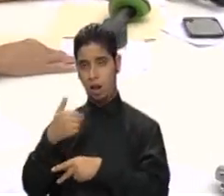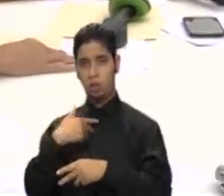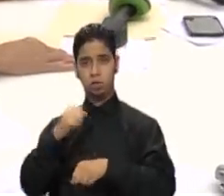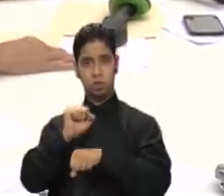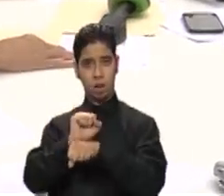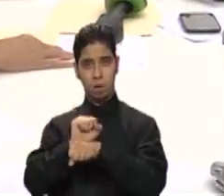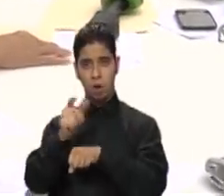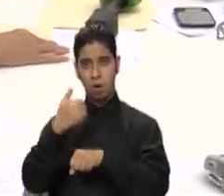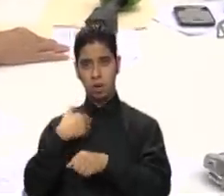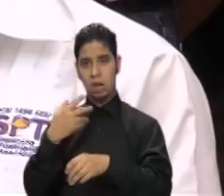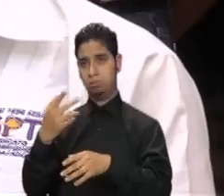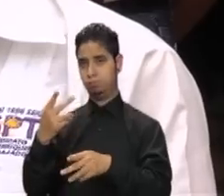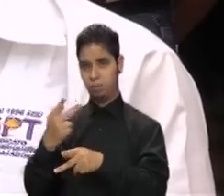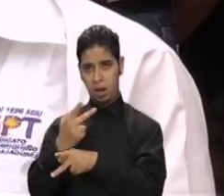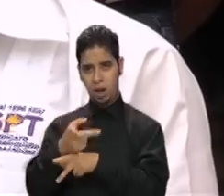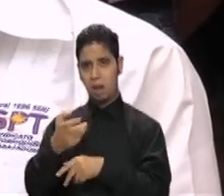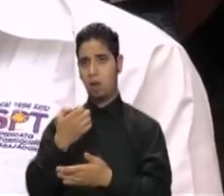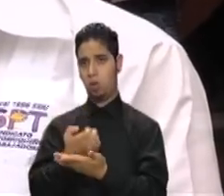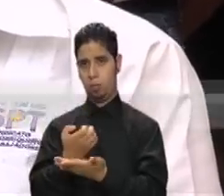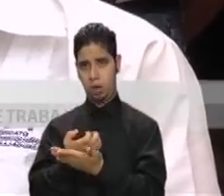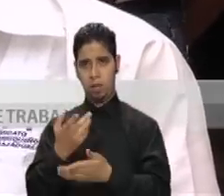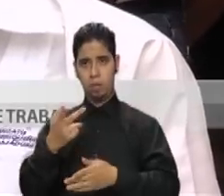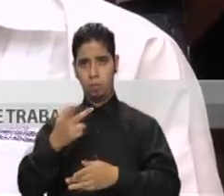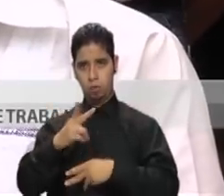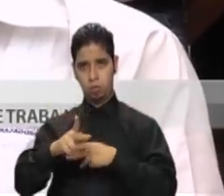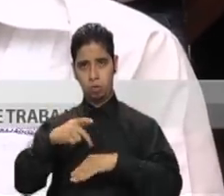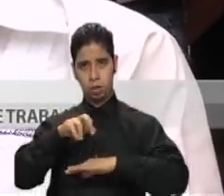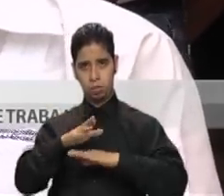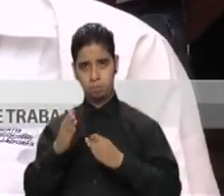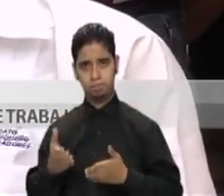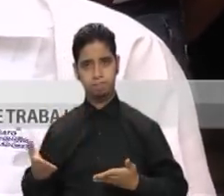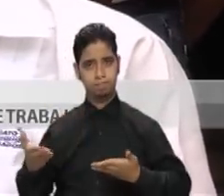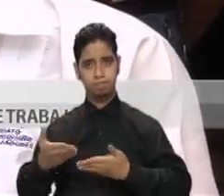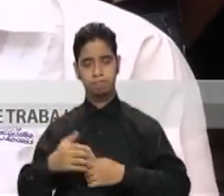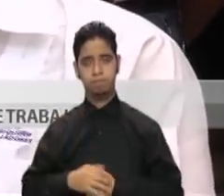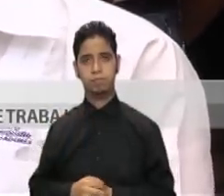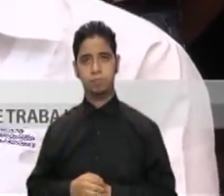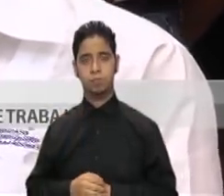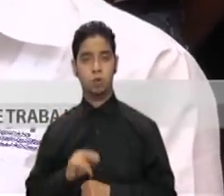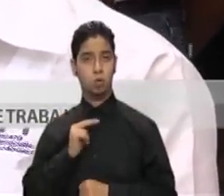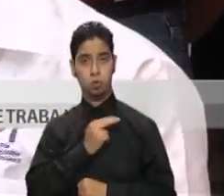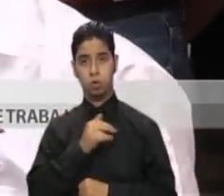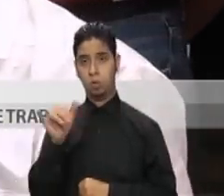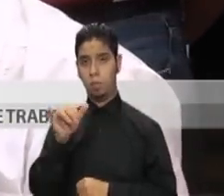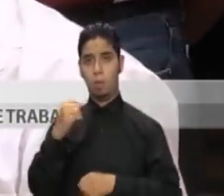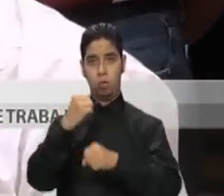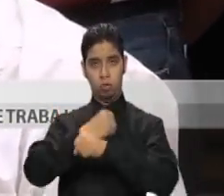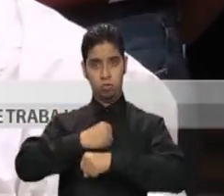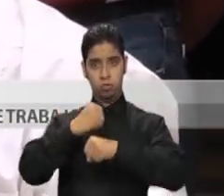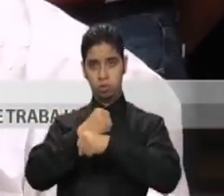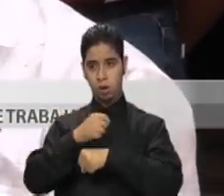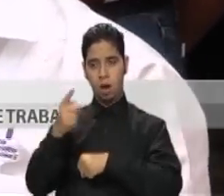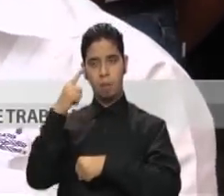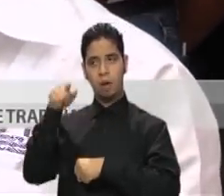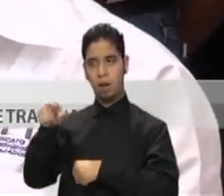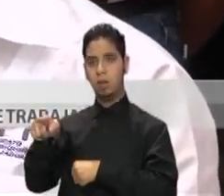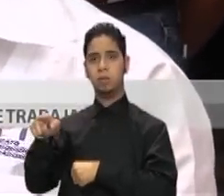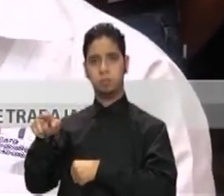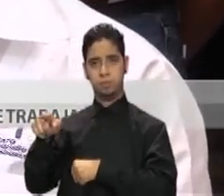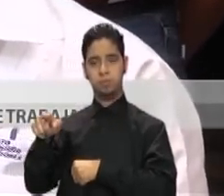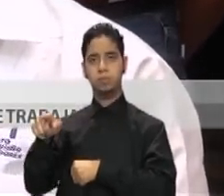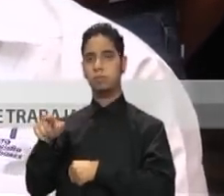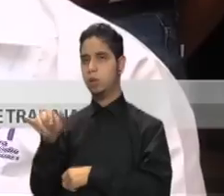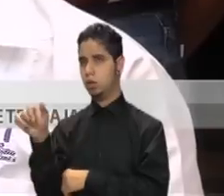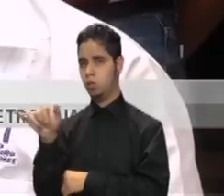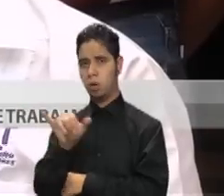y agravará la economía de la isla Nosotros no solamente vamos a iniciar una lucha para oponernos a las medidas de austeridad sino